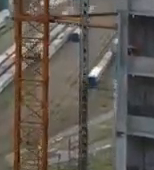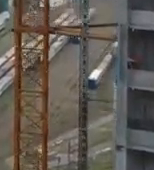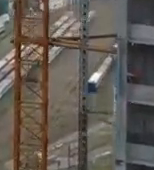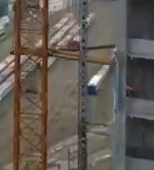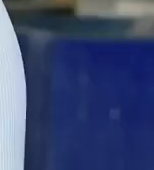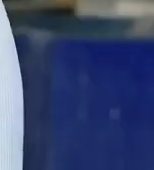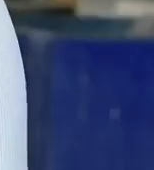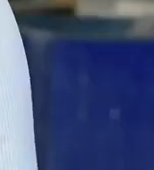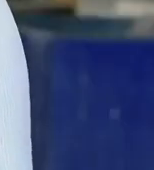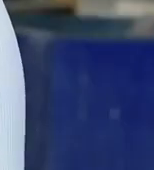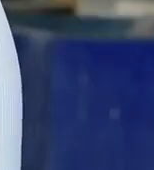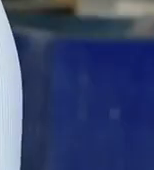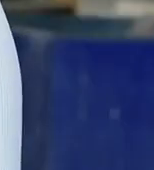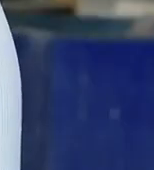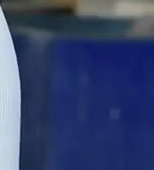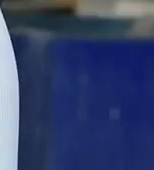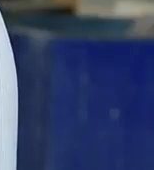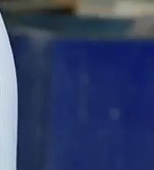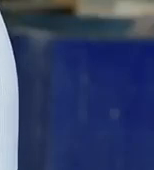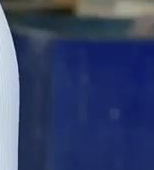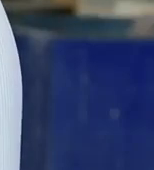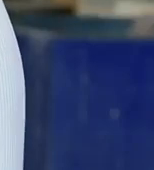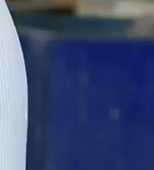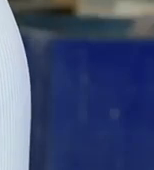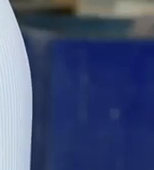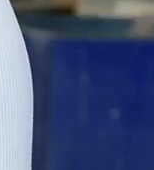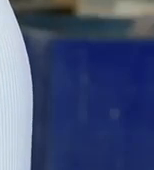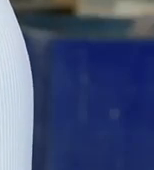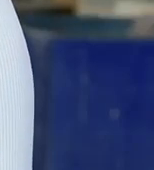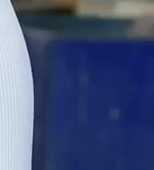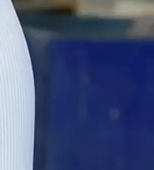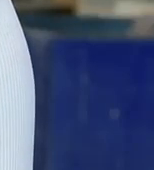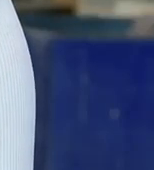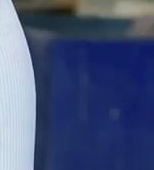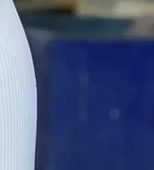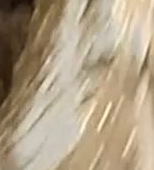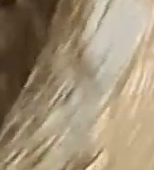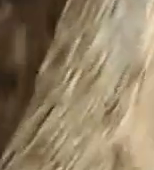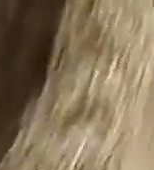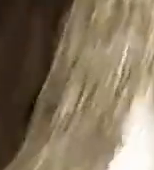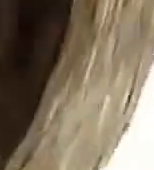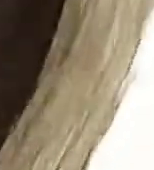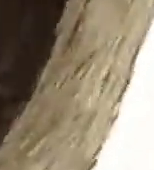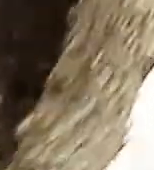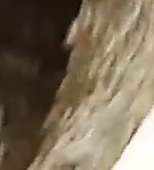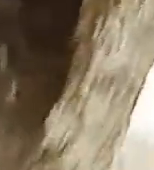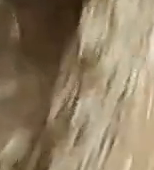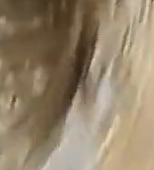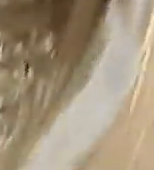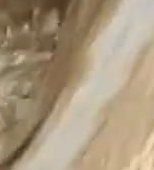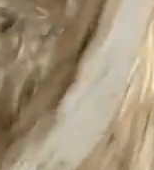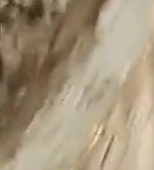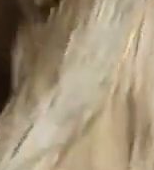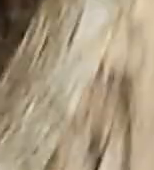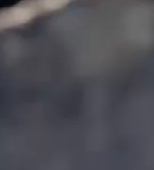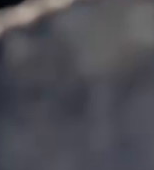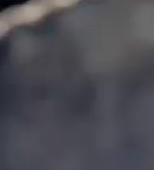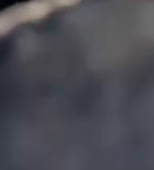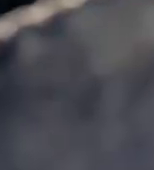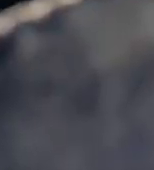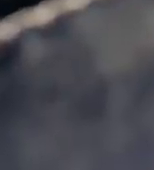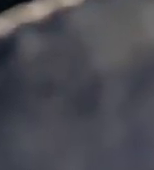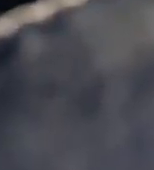estructuras seguras. Empezamos a pensar cómo es que se podía adaptar un sensor que pudiera medir la cantidad de agua,